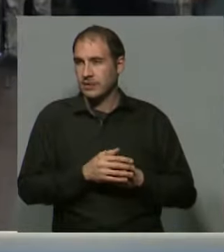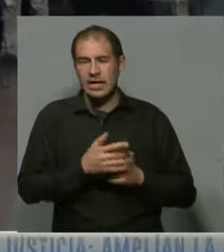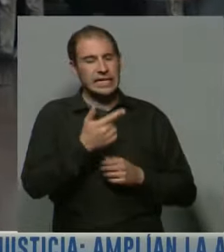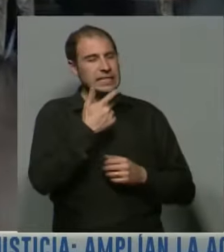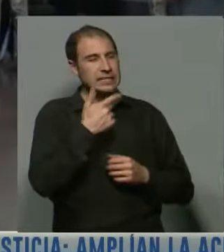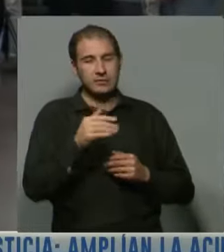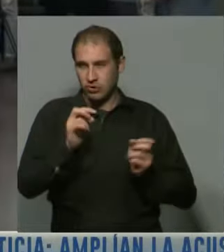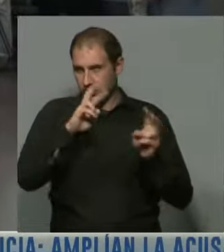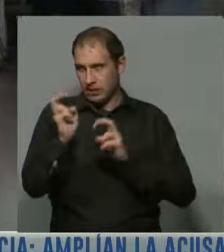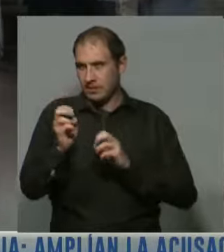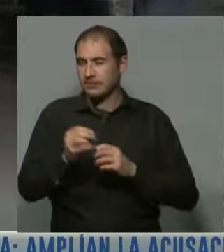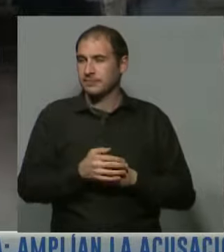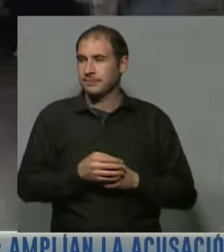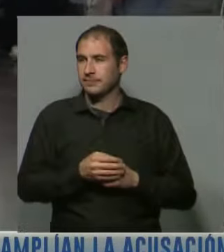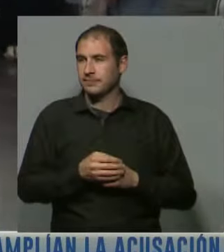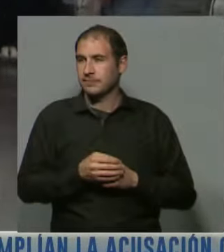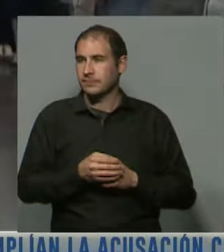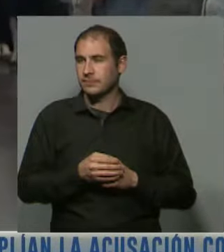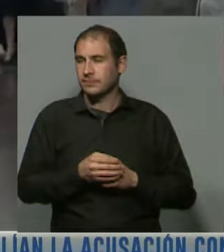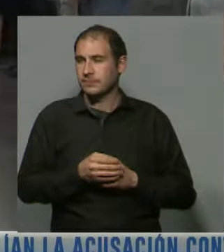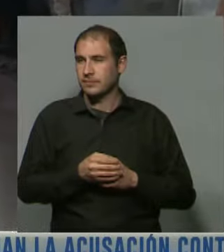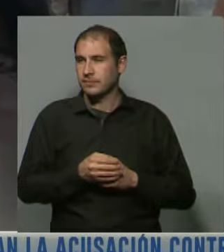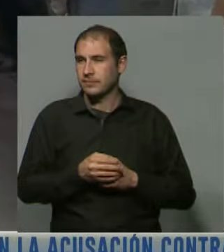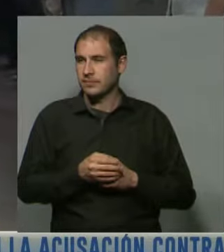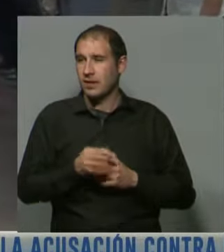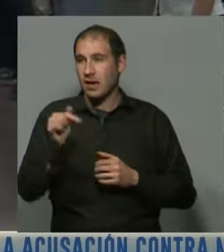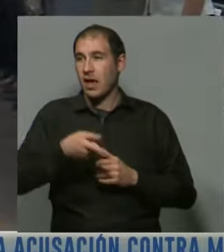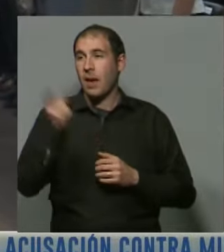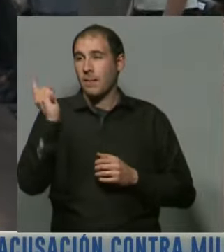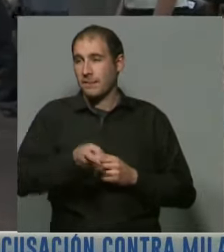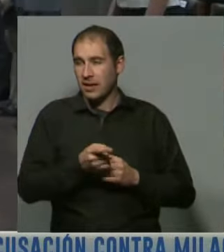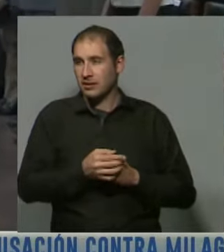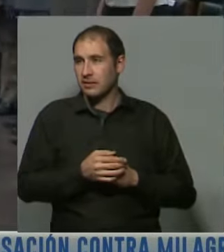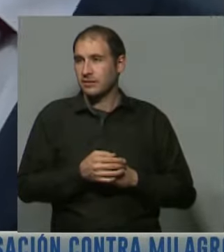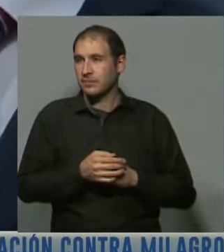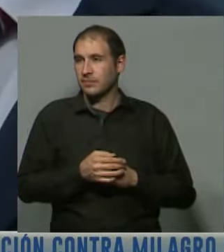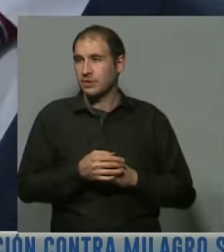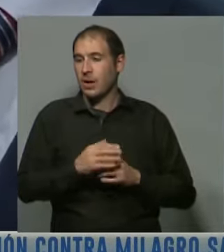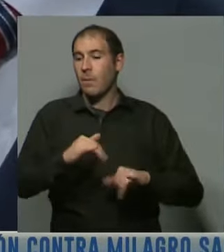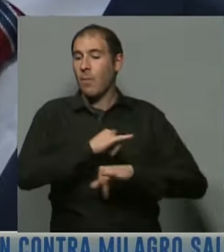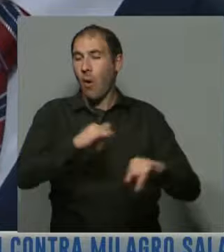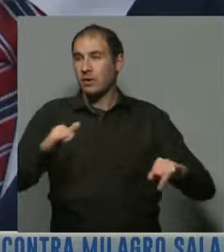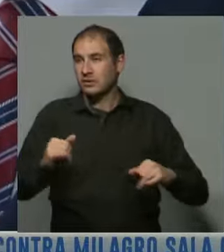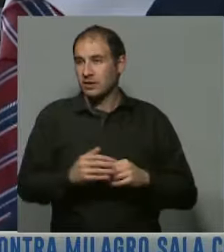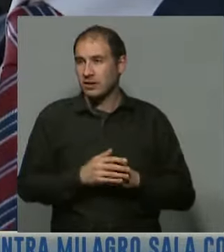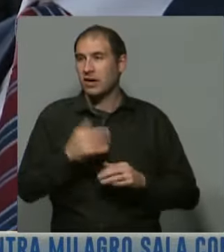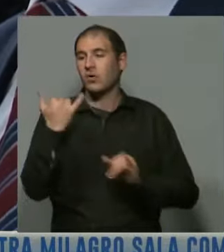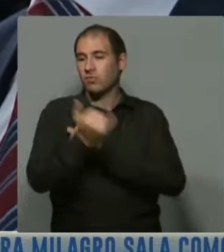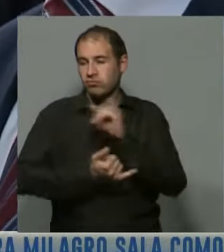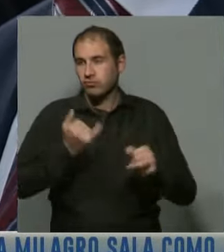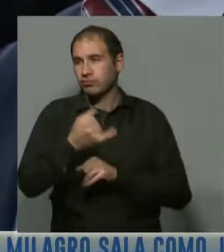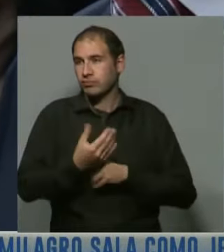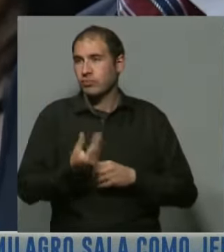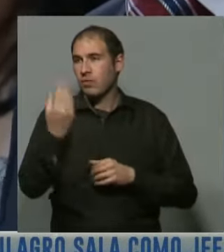Por otro lado también se establece la función de la publicidad, esto que ha insistido tanto